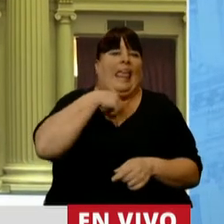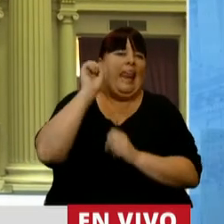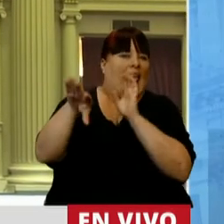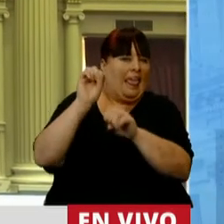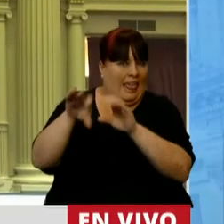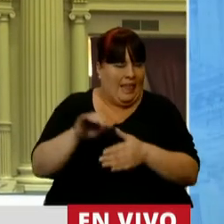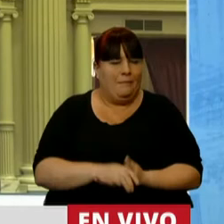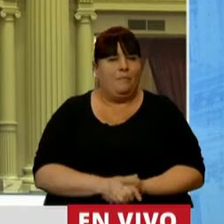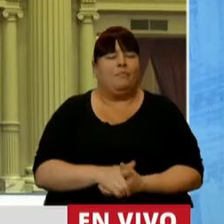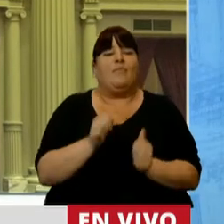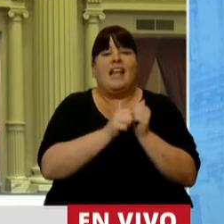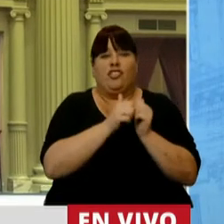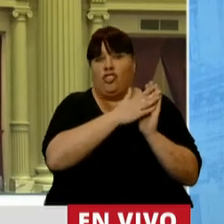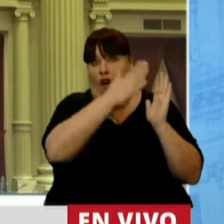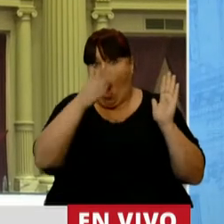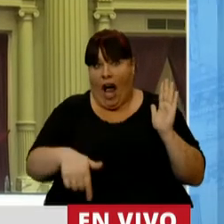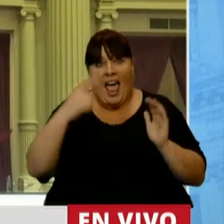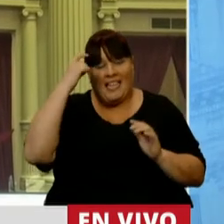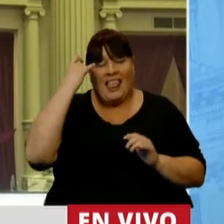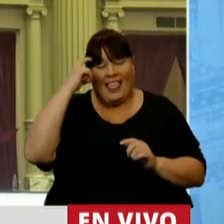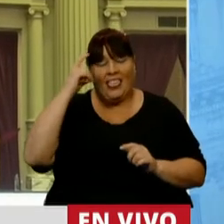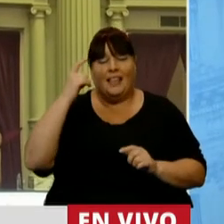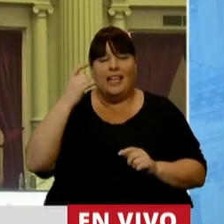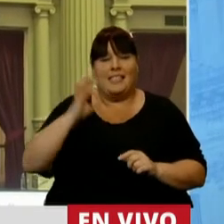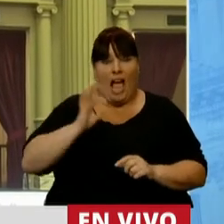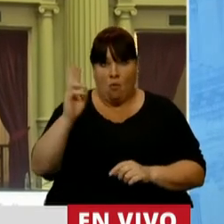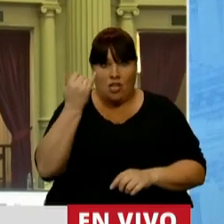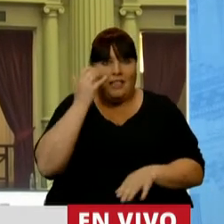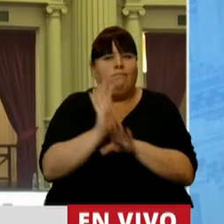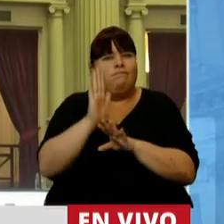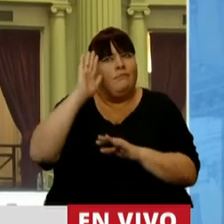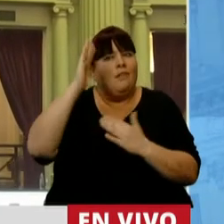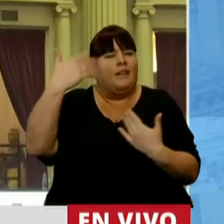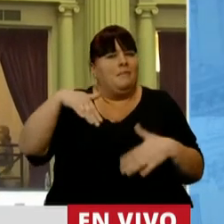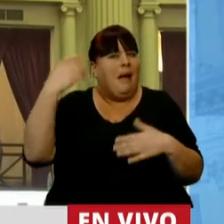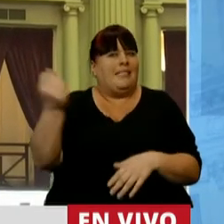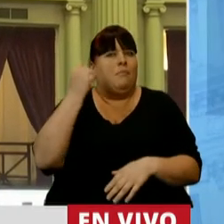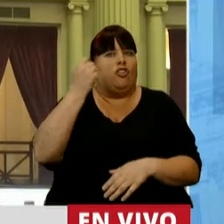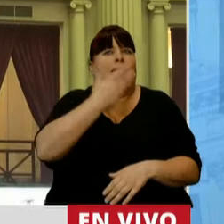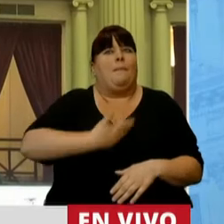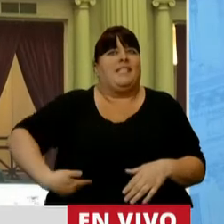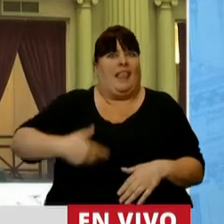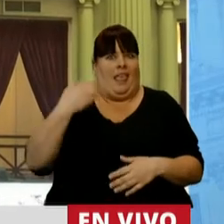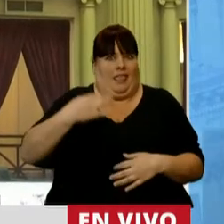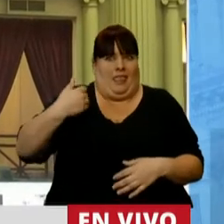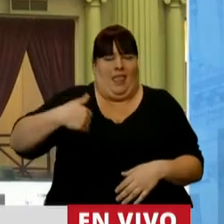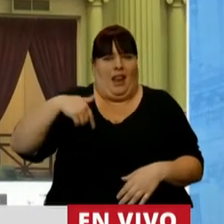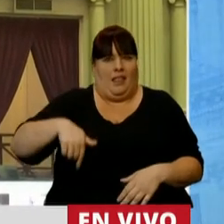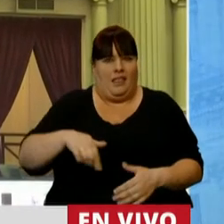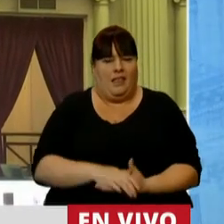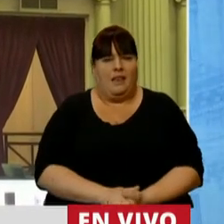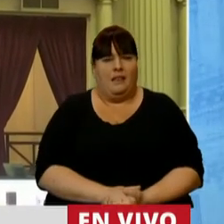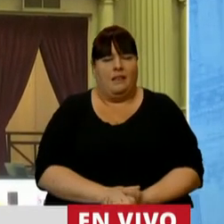Que la historia hoy, a diez años, la recuerda como quizás una de las más brillantes presidencias que ha tenido la Argentina.